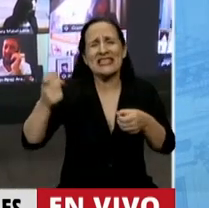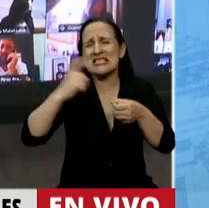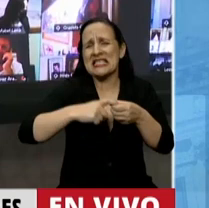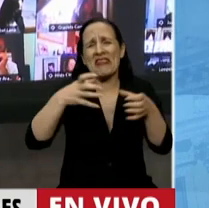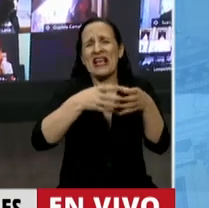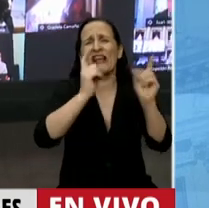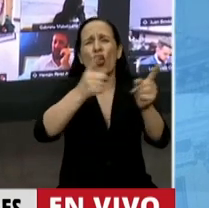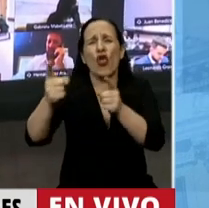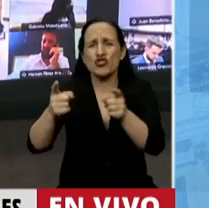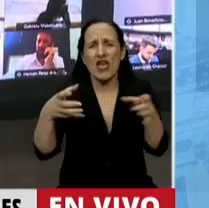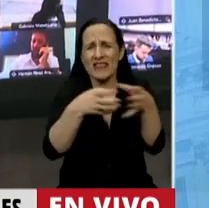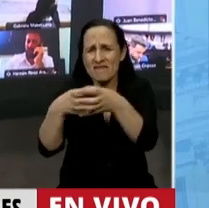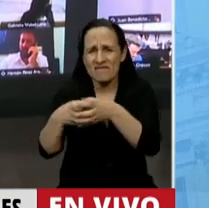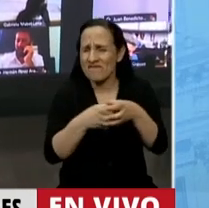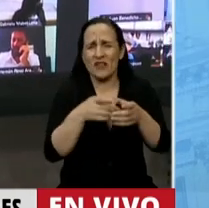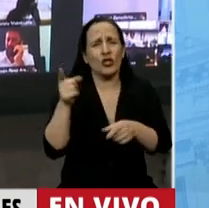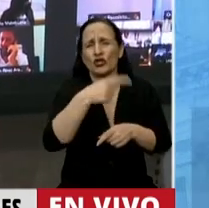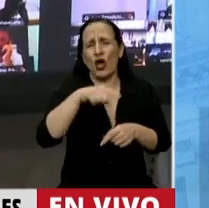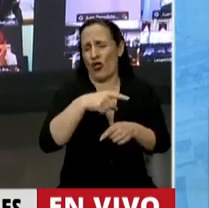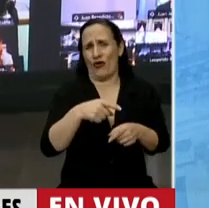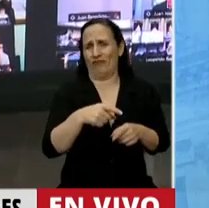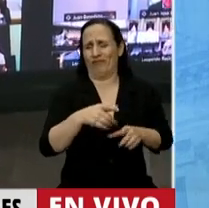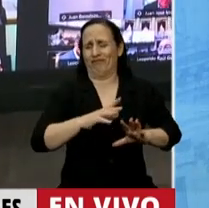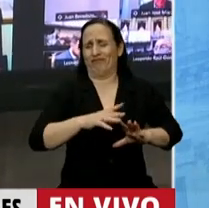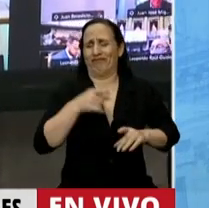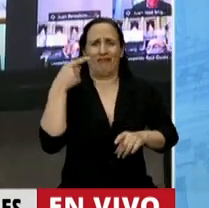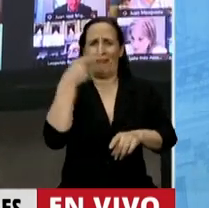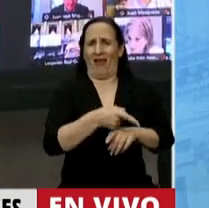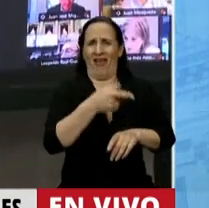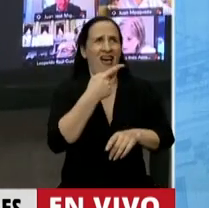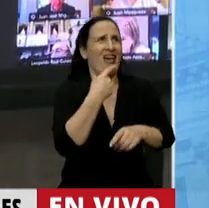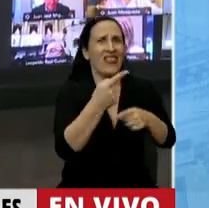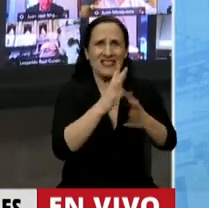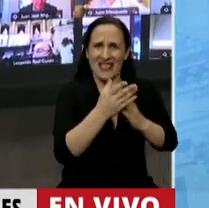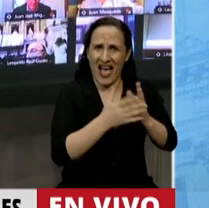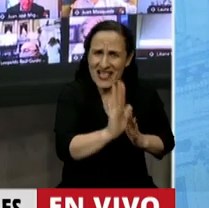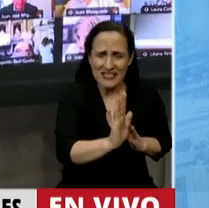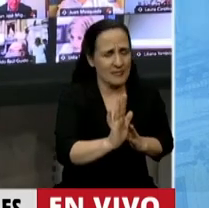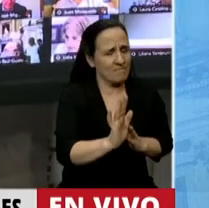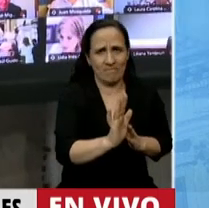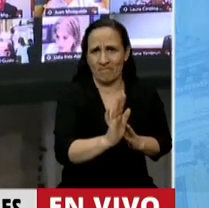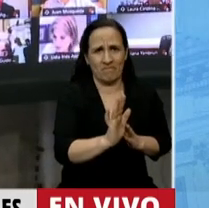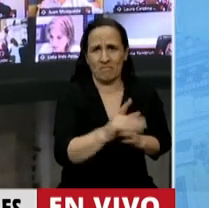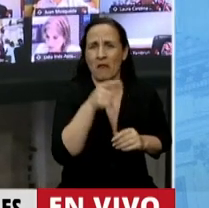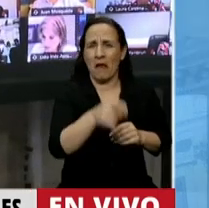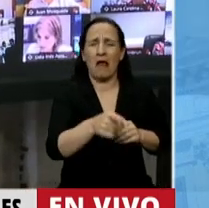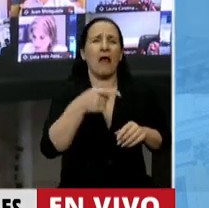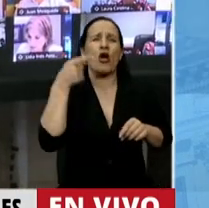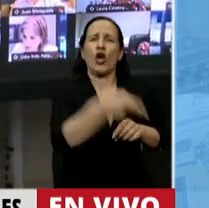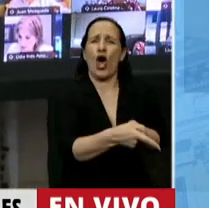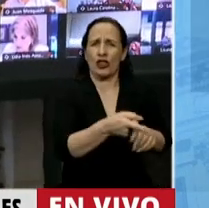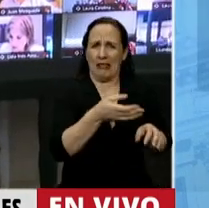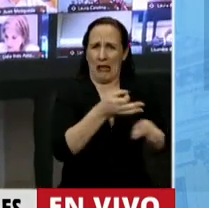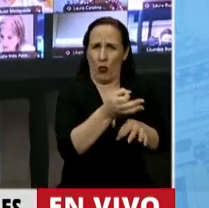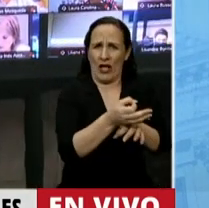repudiando estos dichos que van al hueso del ataque a la docencia y la educación pública